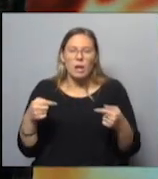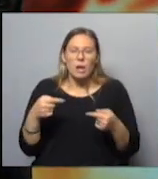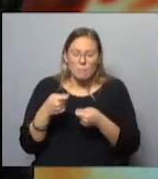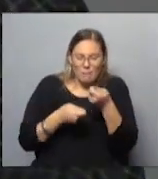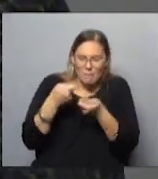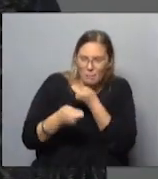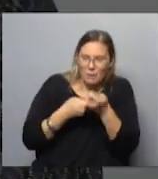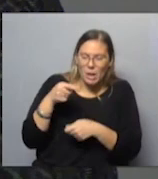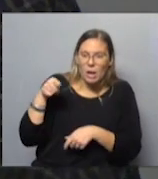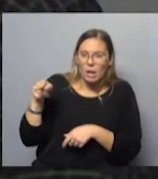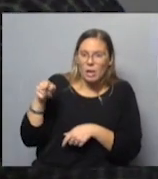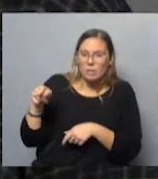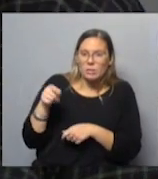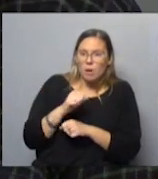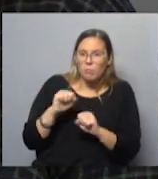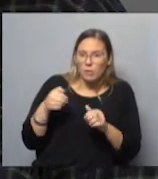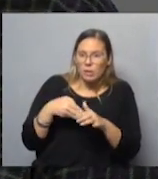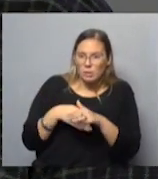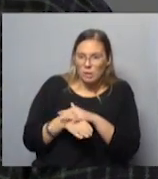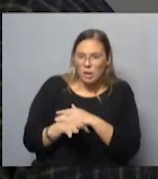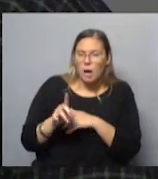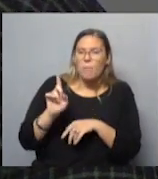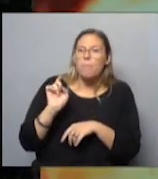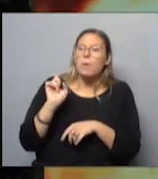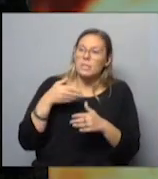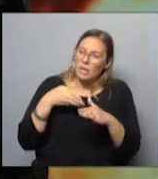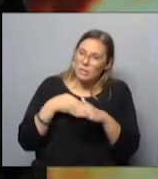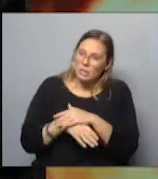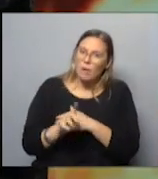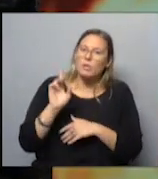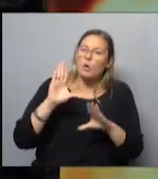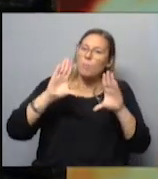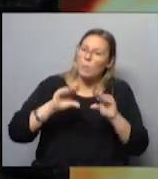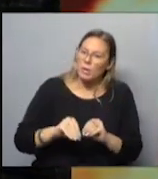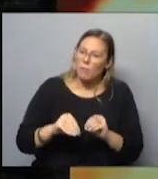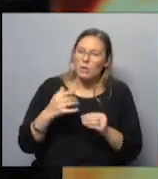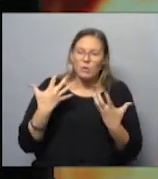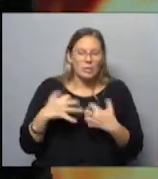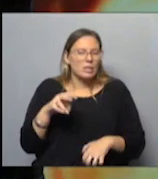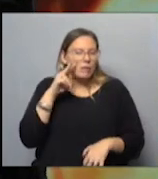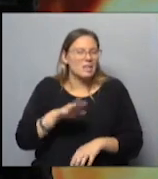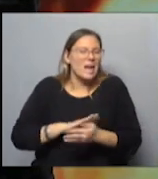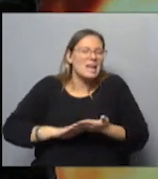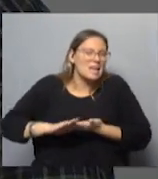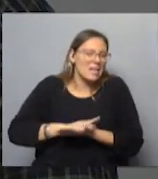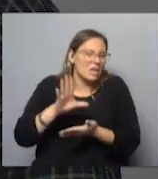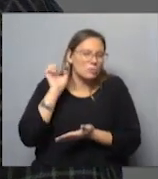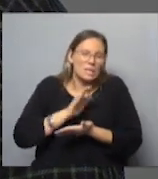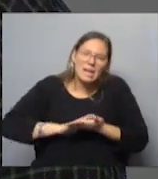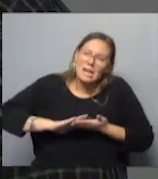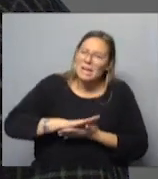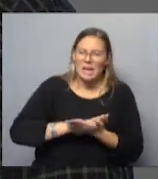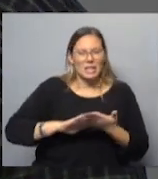todos, y ella tenía acceso, entraba cuando se... Pausa ponía yo. No, no lo dejé ver nada, ni escuchar nada.